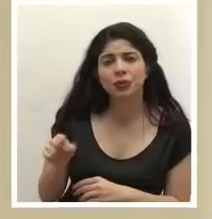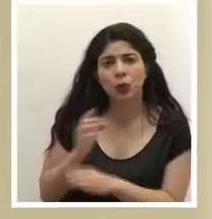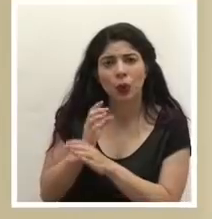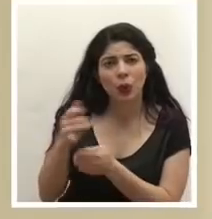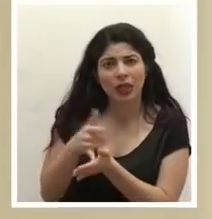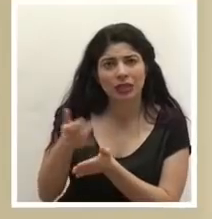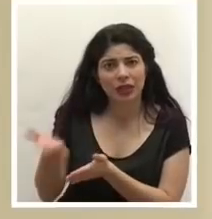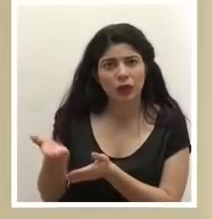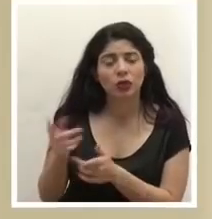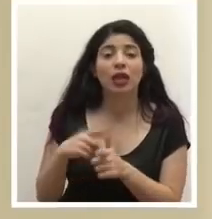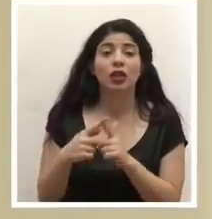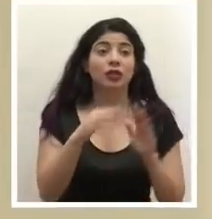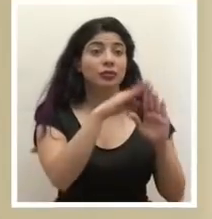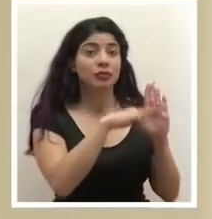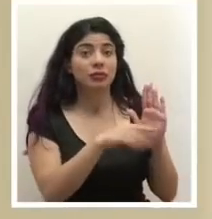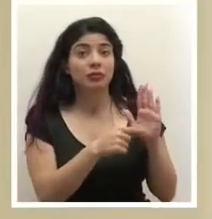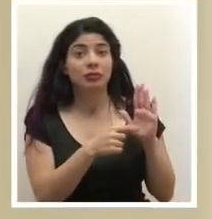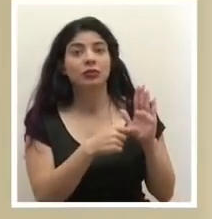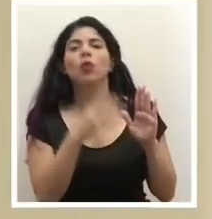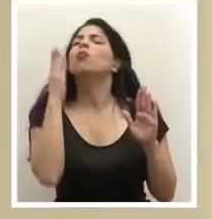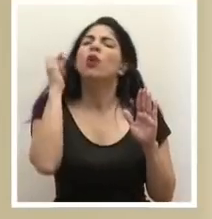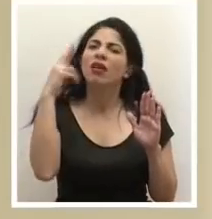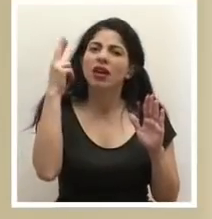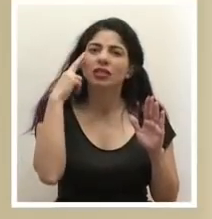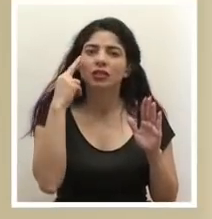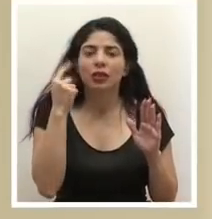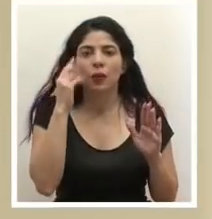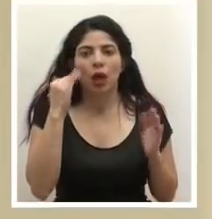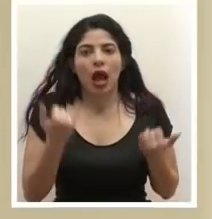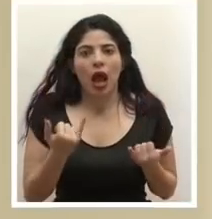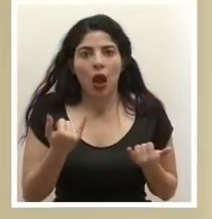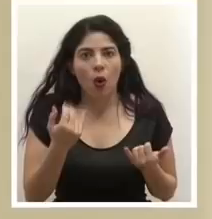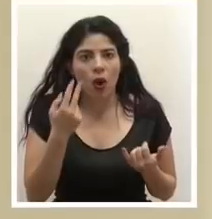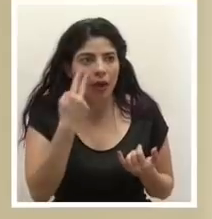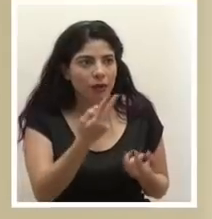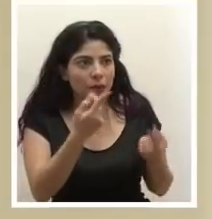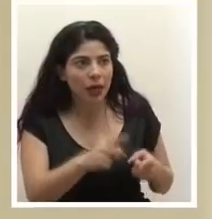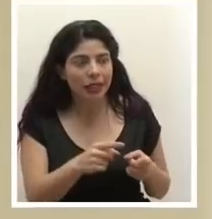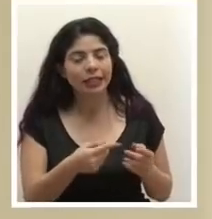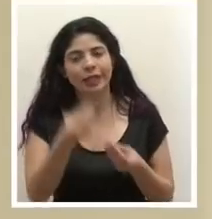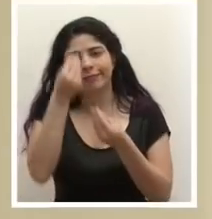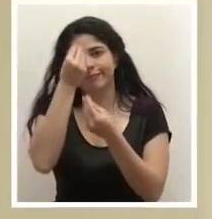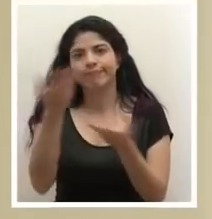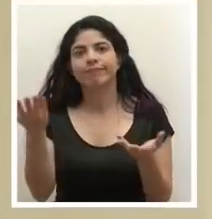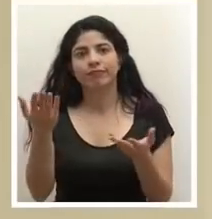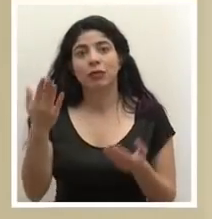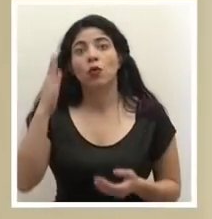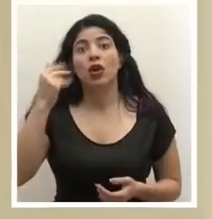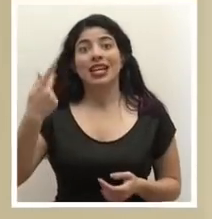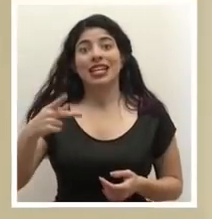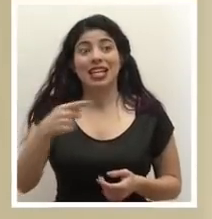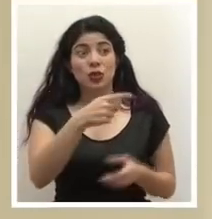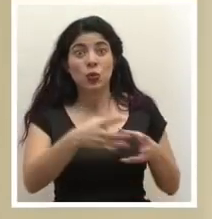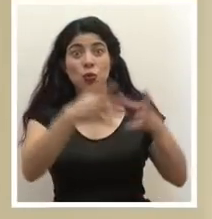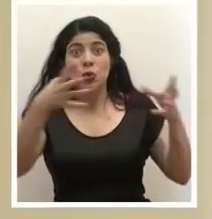Así que esas medidas justamente se justifican al tenor de lo que tenemos hoy y del riesgo de que esta cantidad